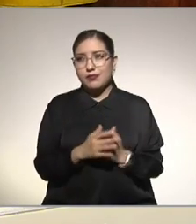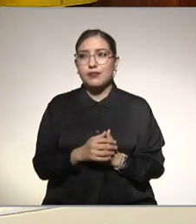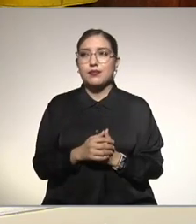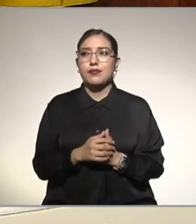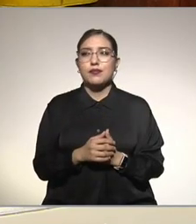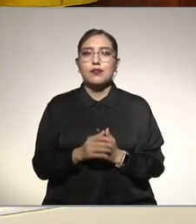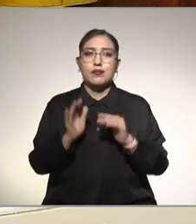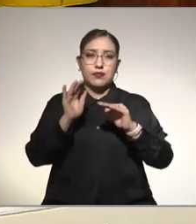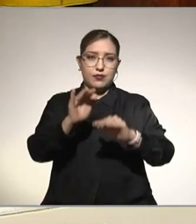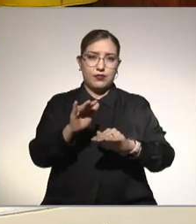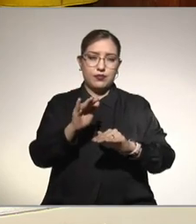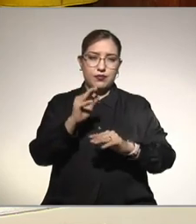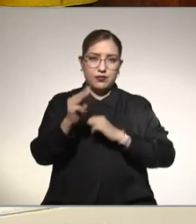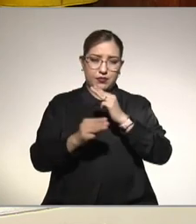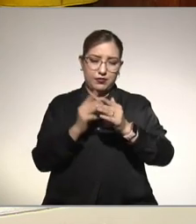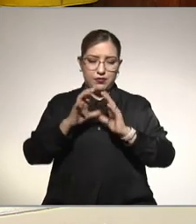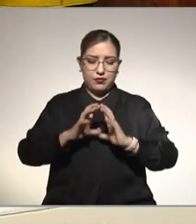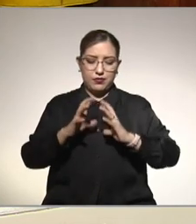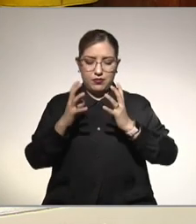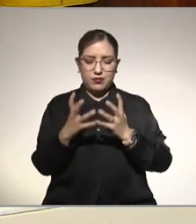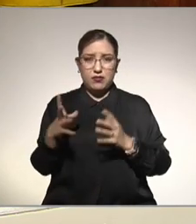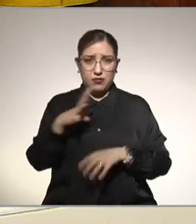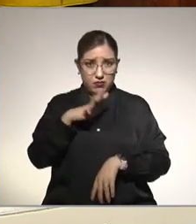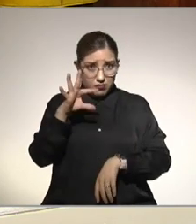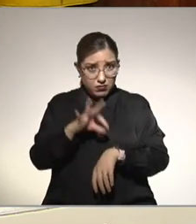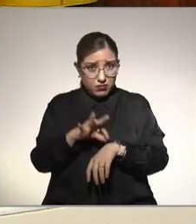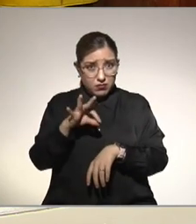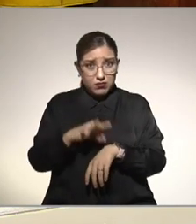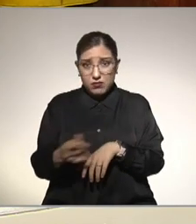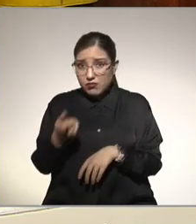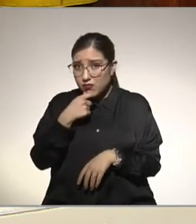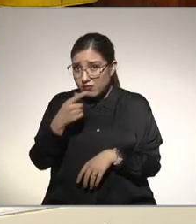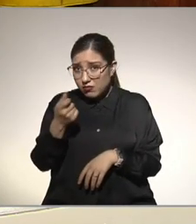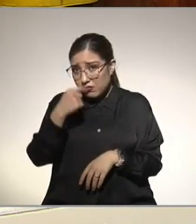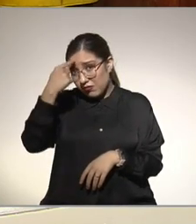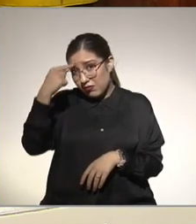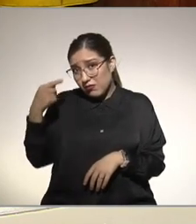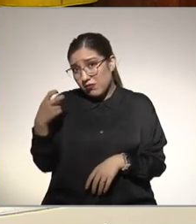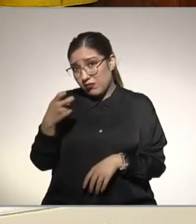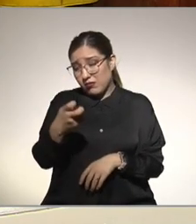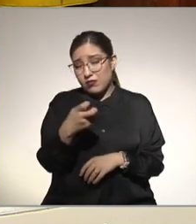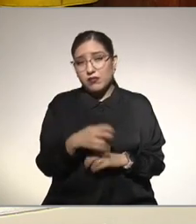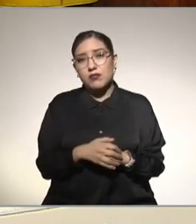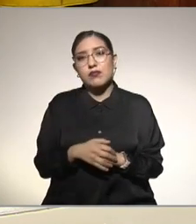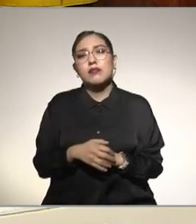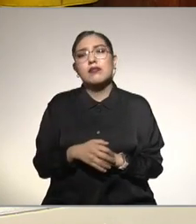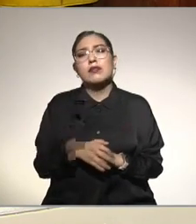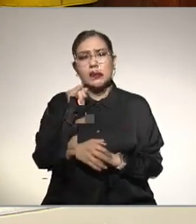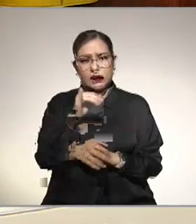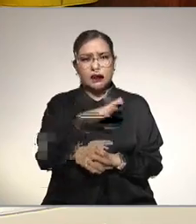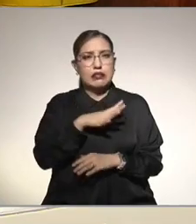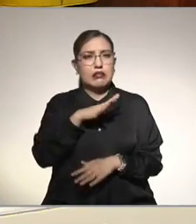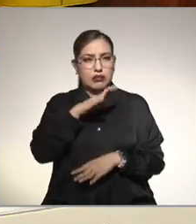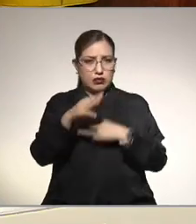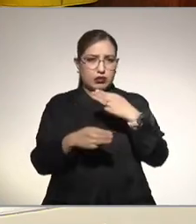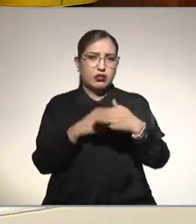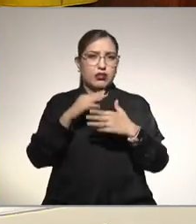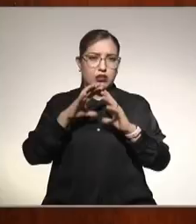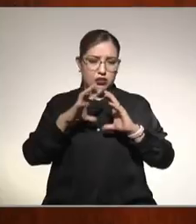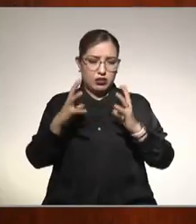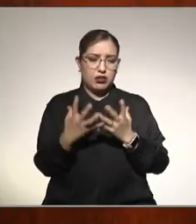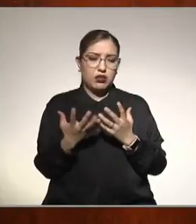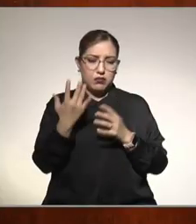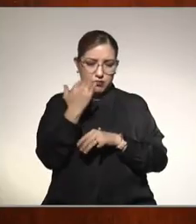llevándose a cabo en el mundo en cuanto a medicamentos para ayudar para esto si hay investigación en el mundo de hecho hay